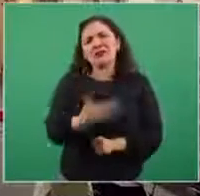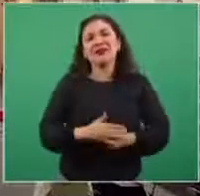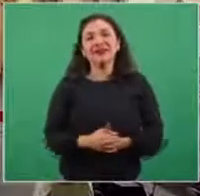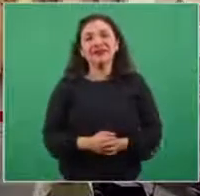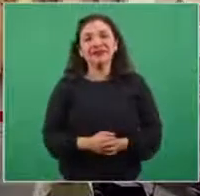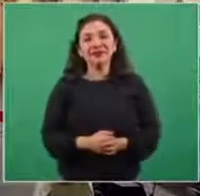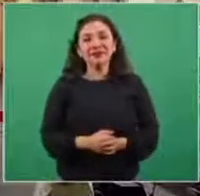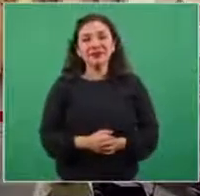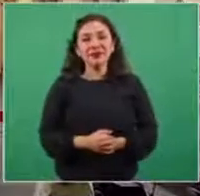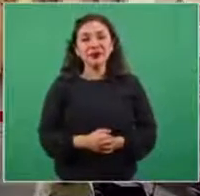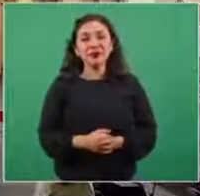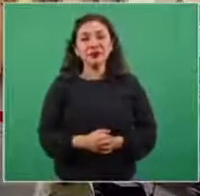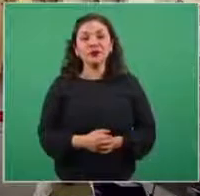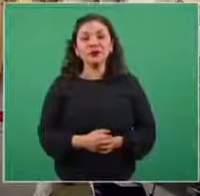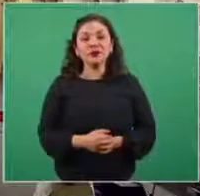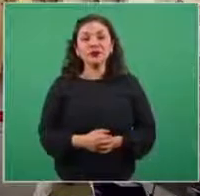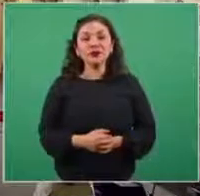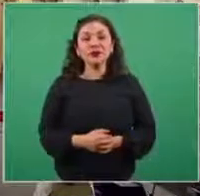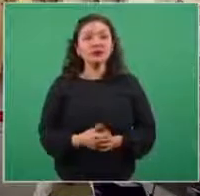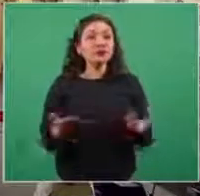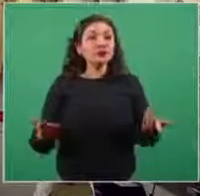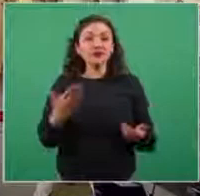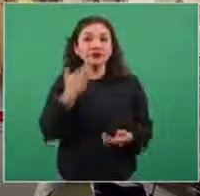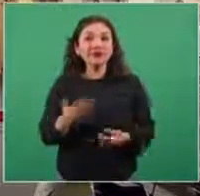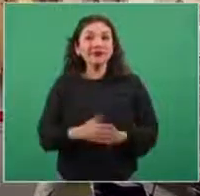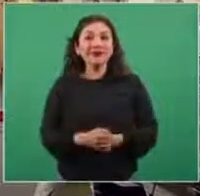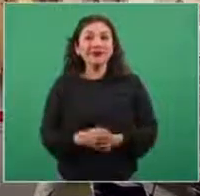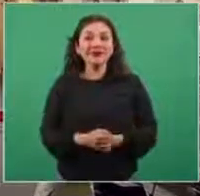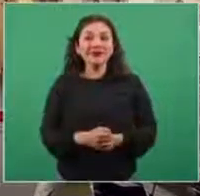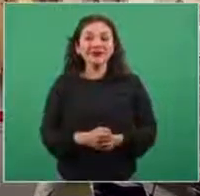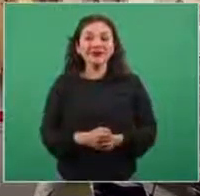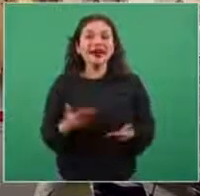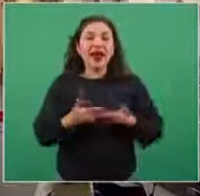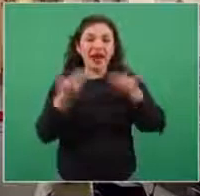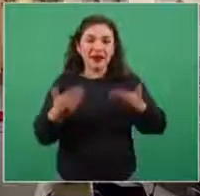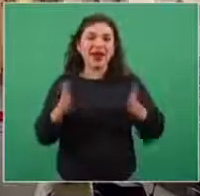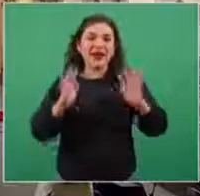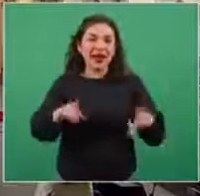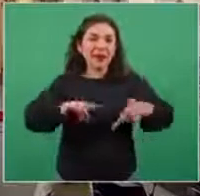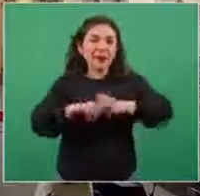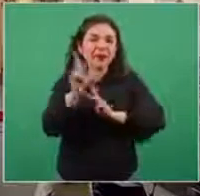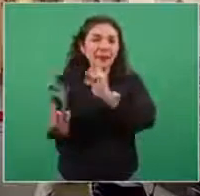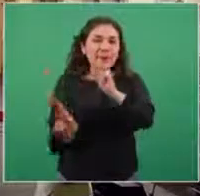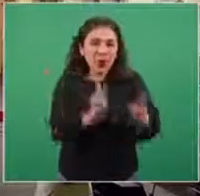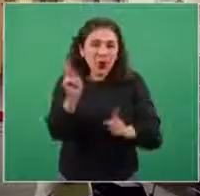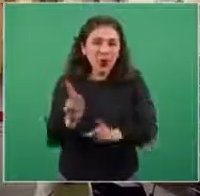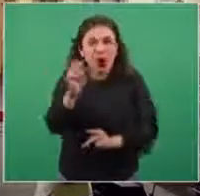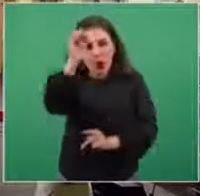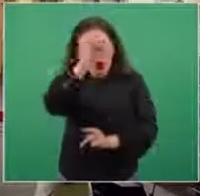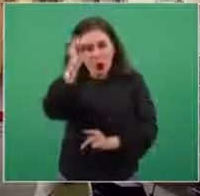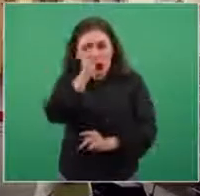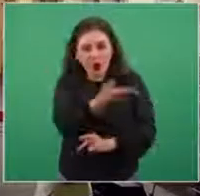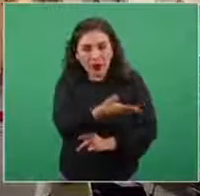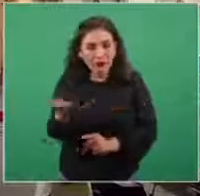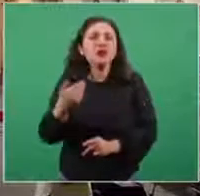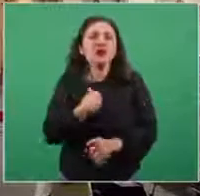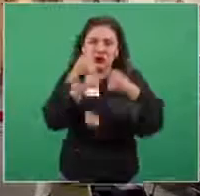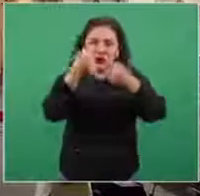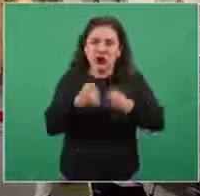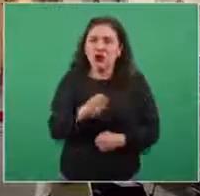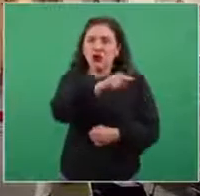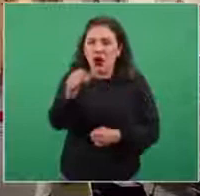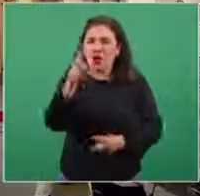Creo que aquí acaba. Perfecto. Muy bien, pues vamos a abrir a preguntas y comentarios. Estoy seguro que hay varias.